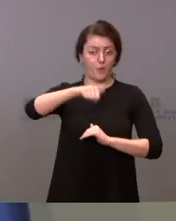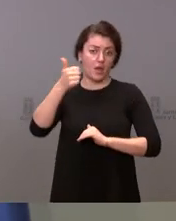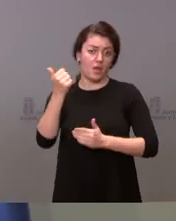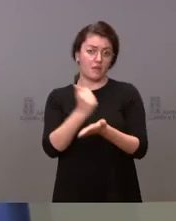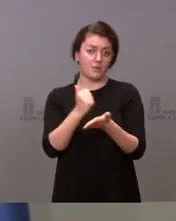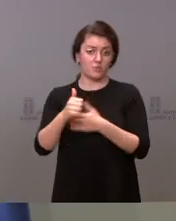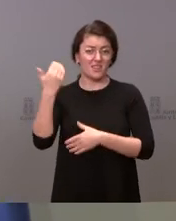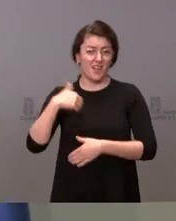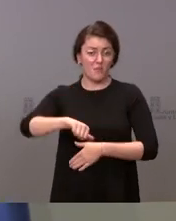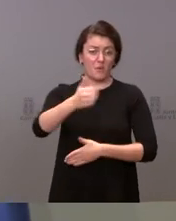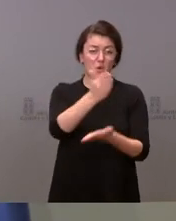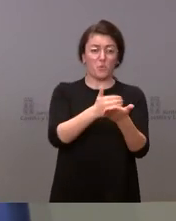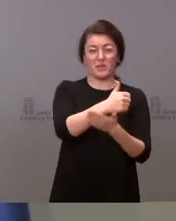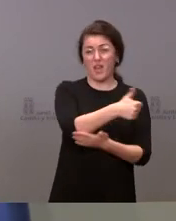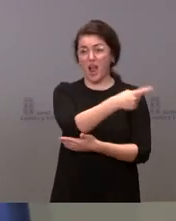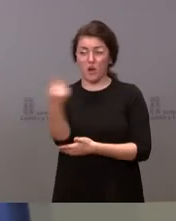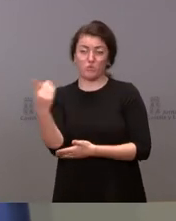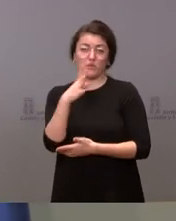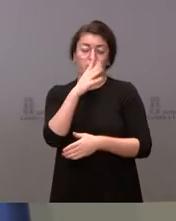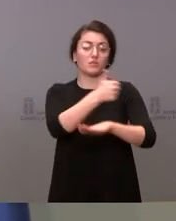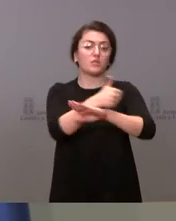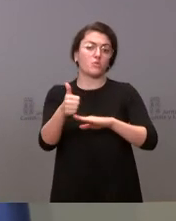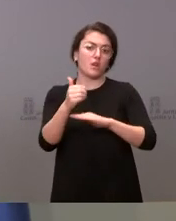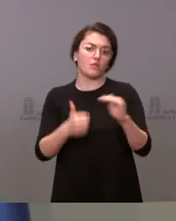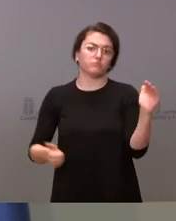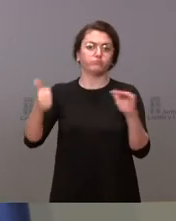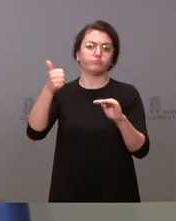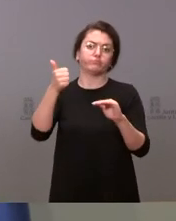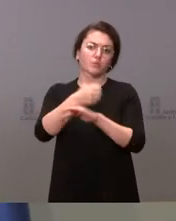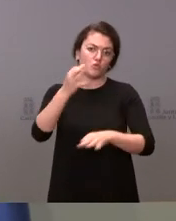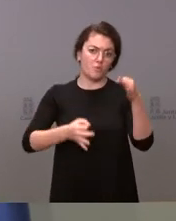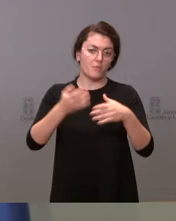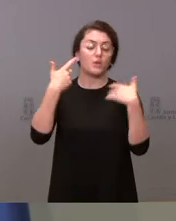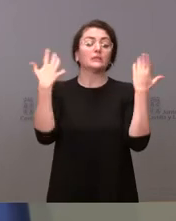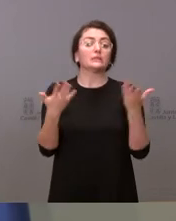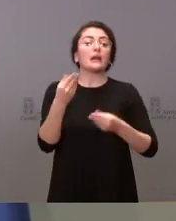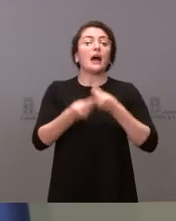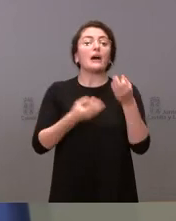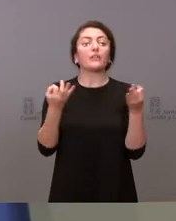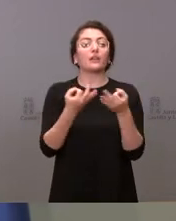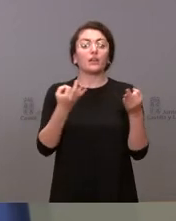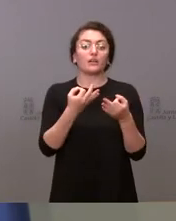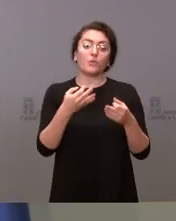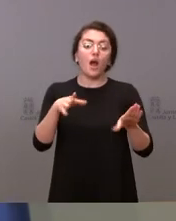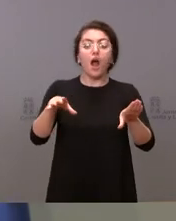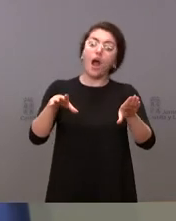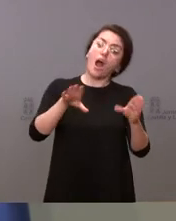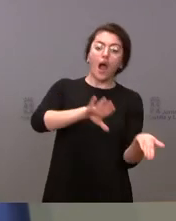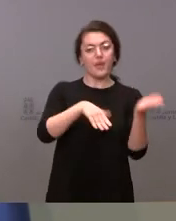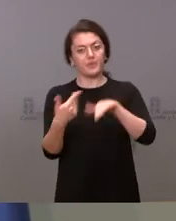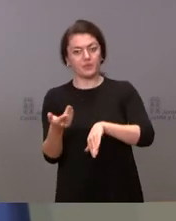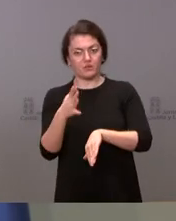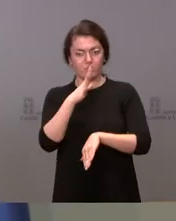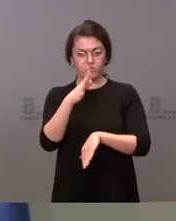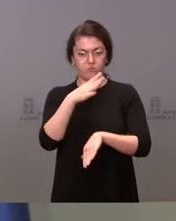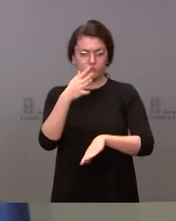el Tribunal Supremo. Por tanto, nosotros lo que tenemos que hacer es adaptarnos a la jurisprudencia que al respecto